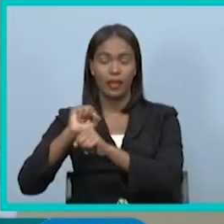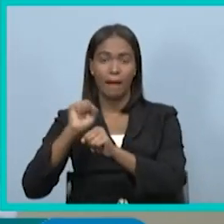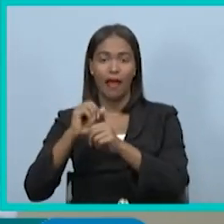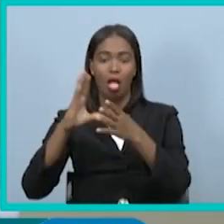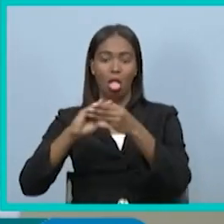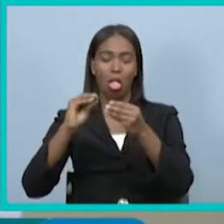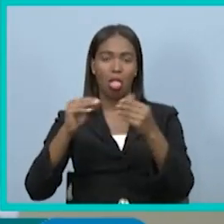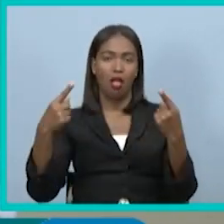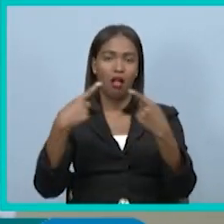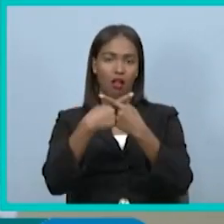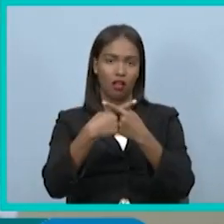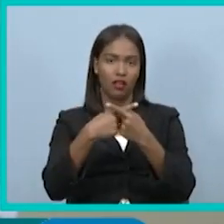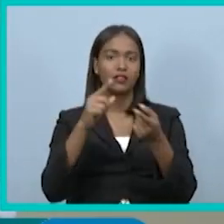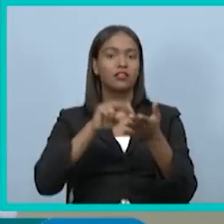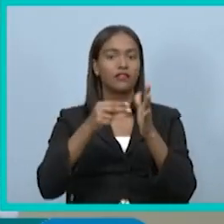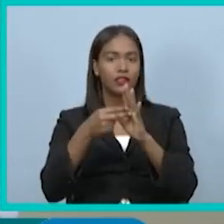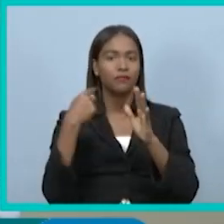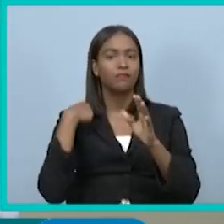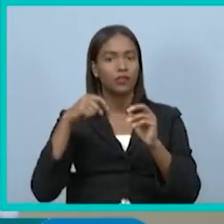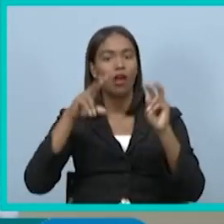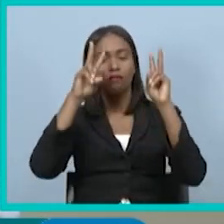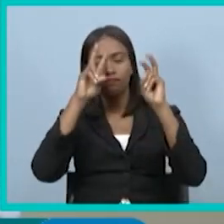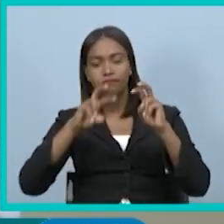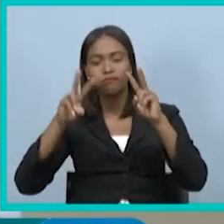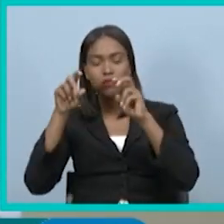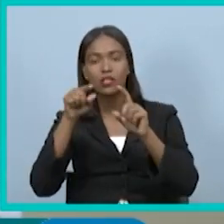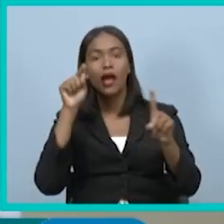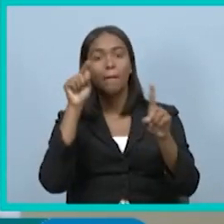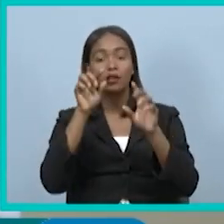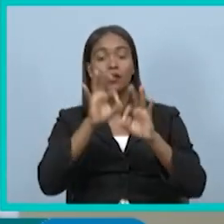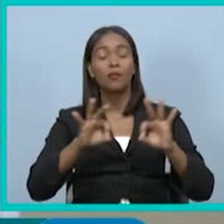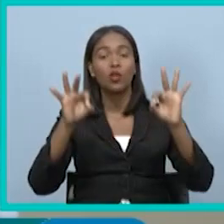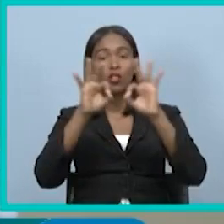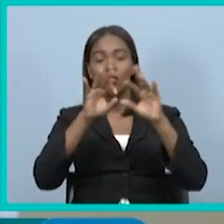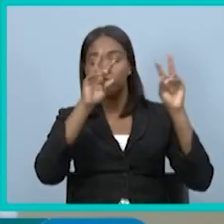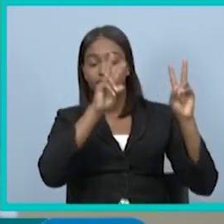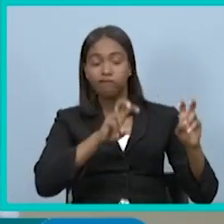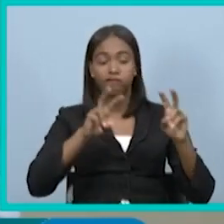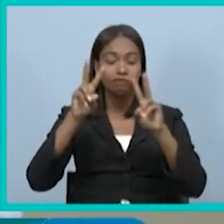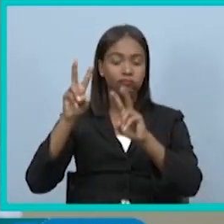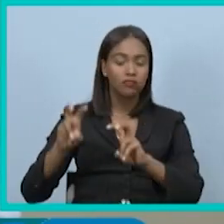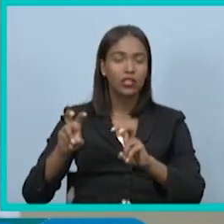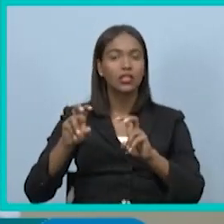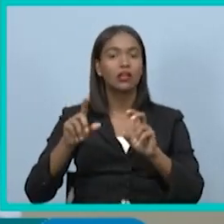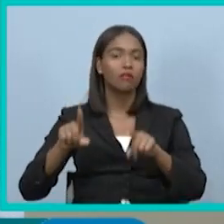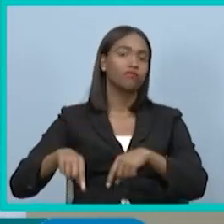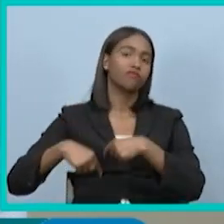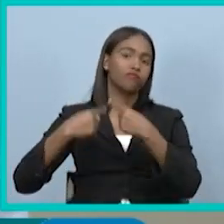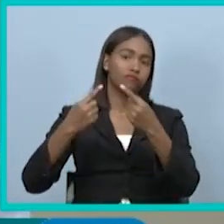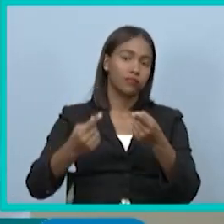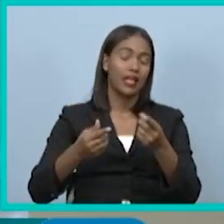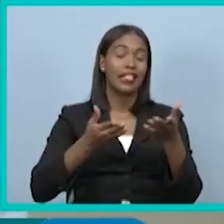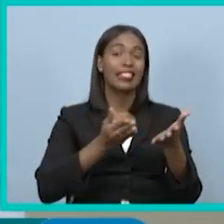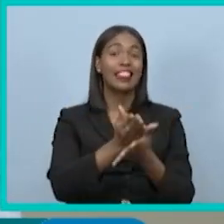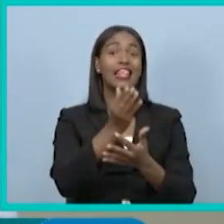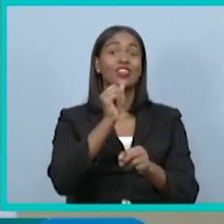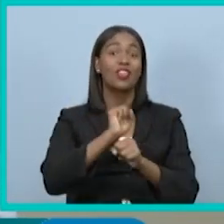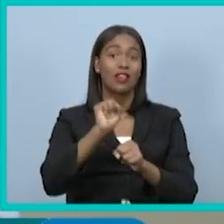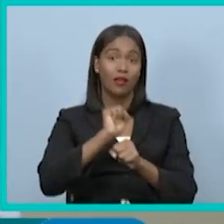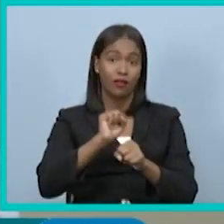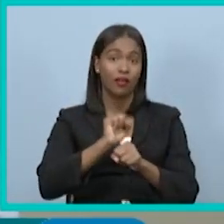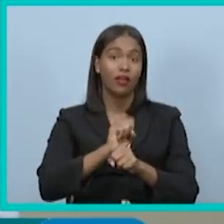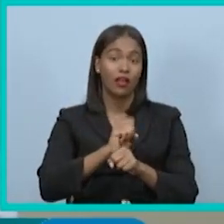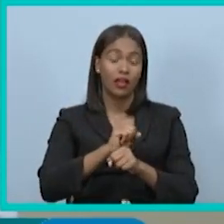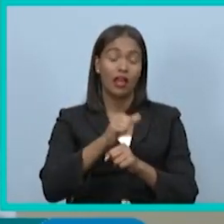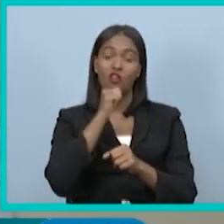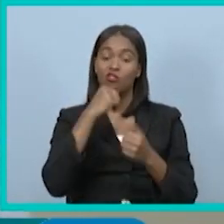Que tenemos que revisar ese punto fundamental de la CAS como confederación, ha venido demandando derecho al trabajo que